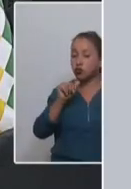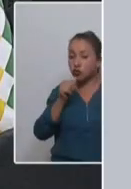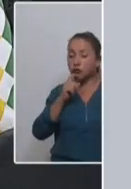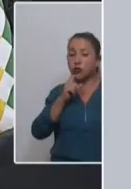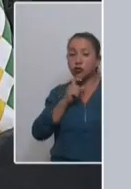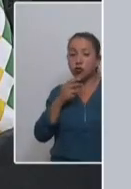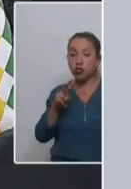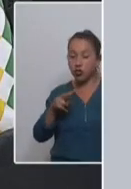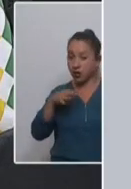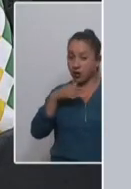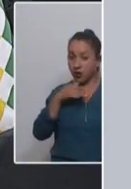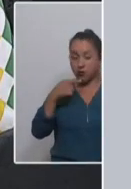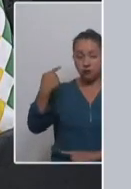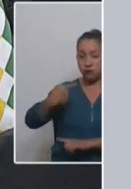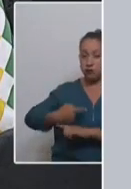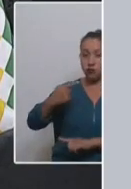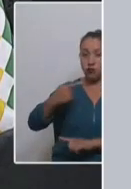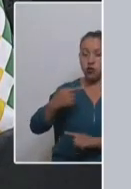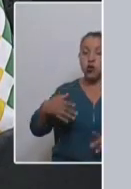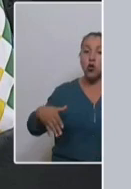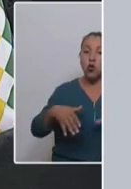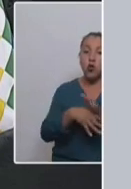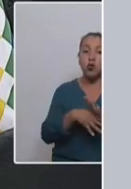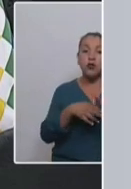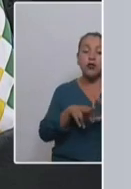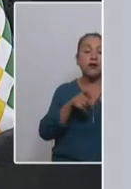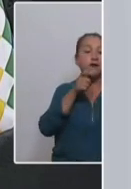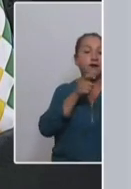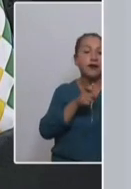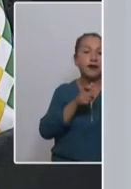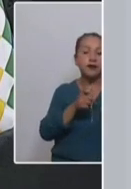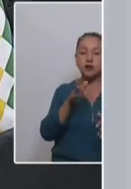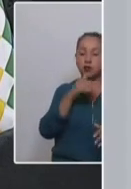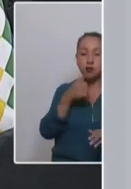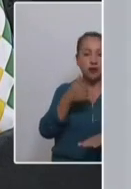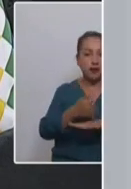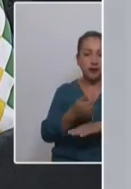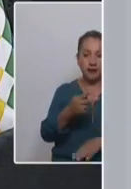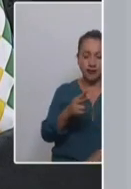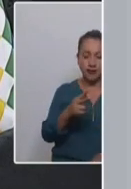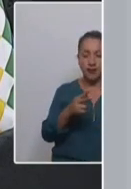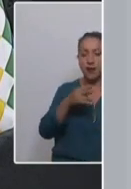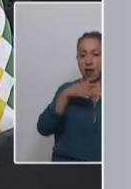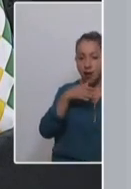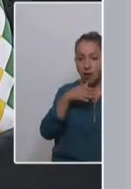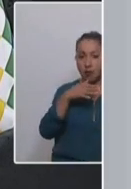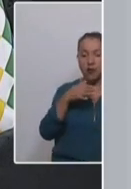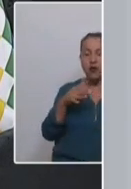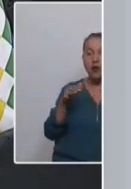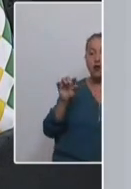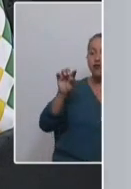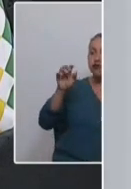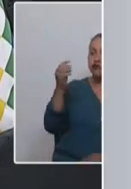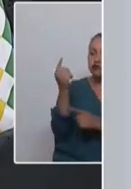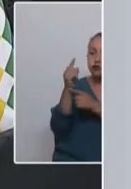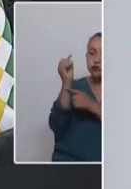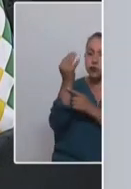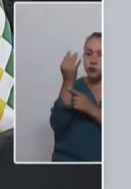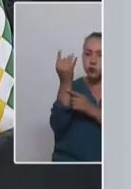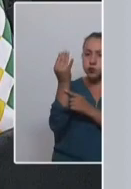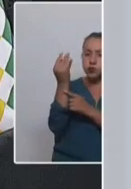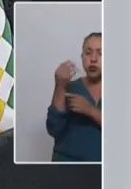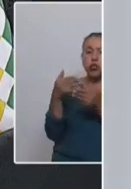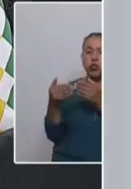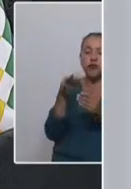es un día histórico porque hoy día podríamos tener las primeras normas que van a formar parte del proyecto de nueva Constitución que iría al plebiscito de salida que